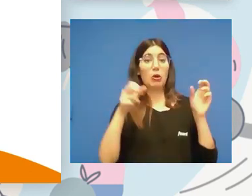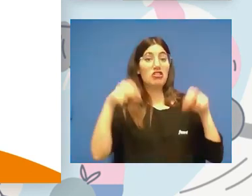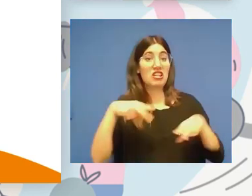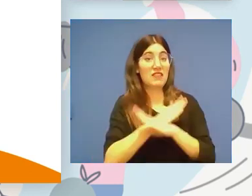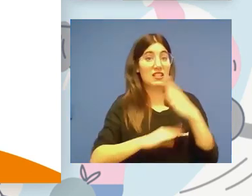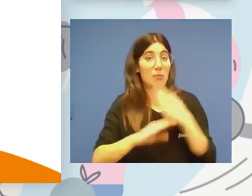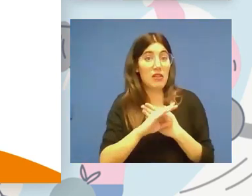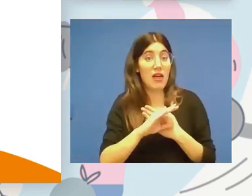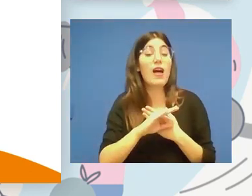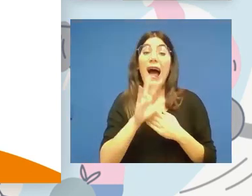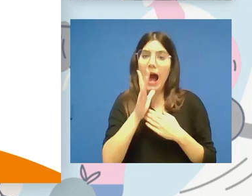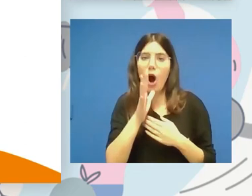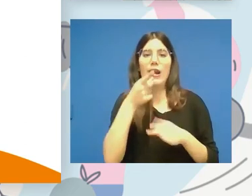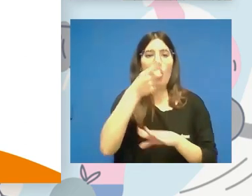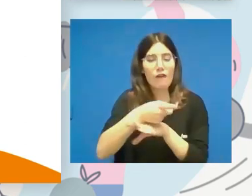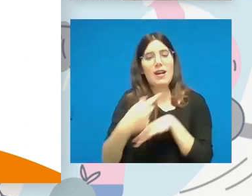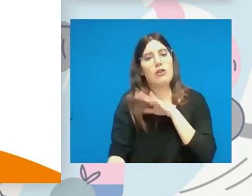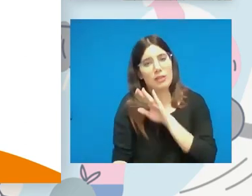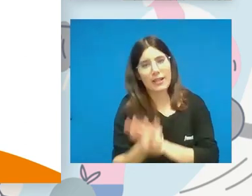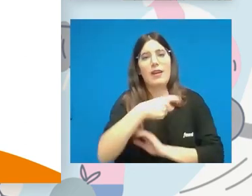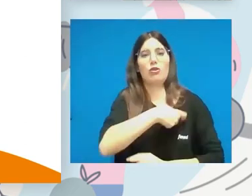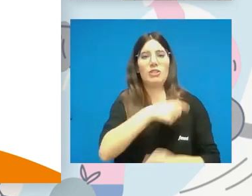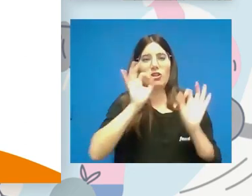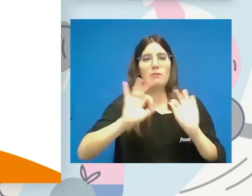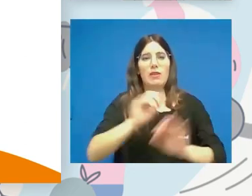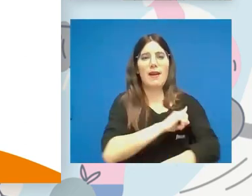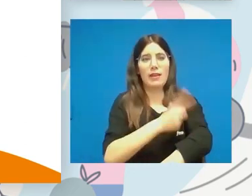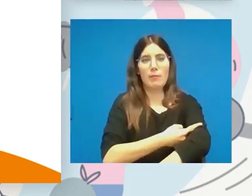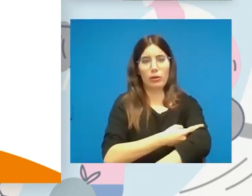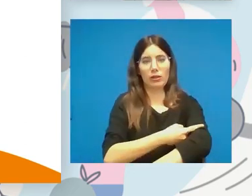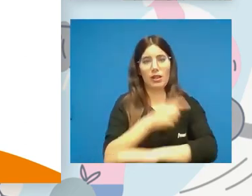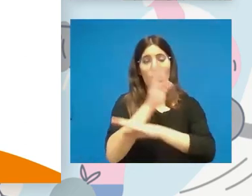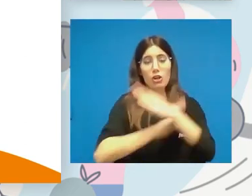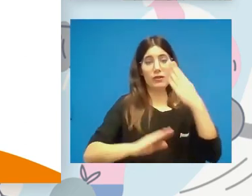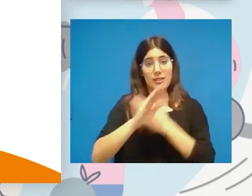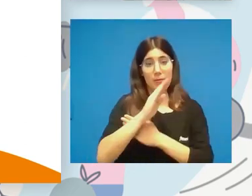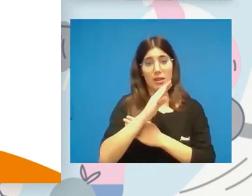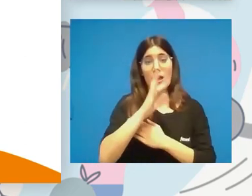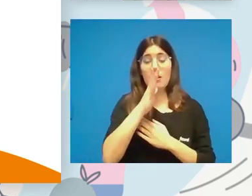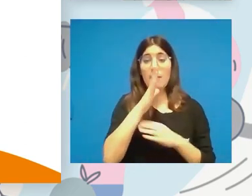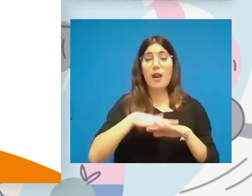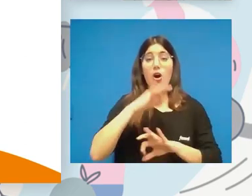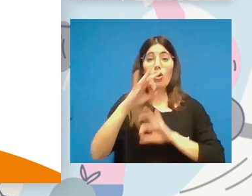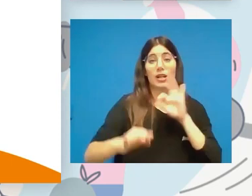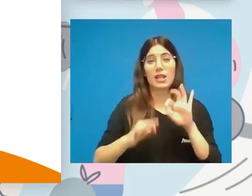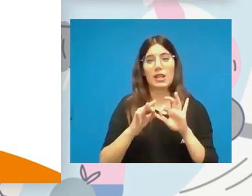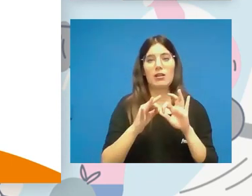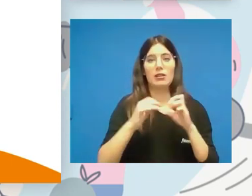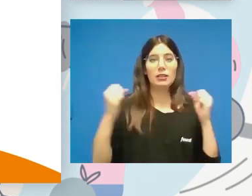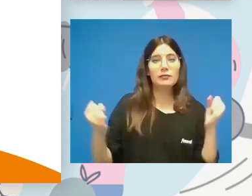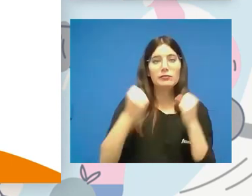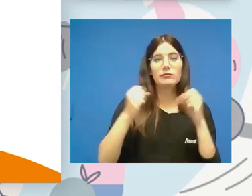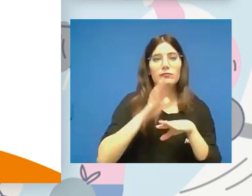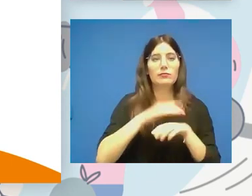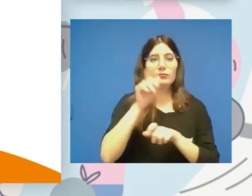incluidas, pues va a tener que hacer una comisión de deporte en la cual va a tener que organizar actividades para personas